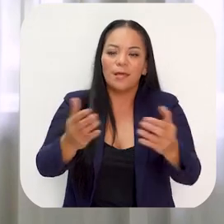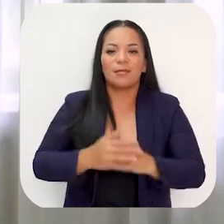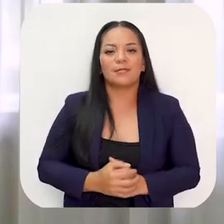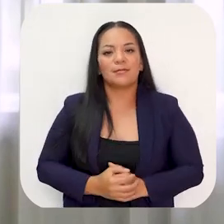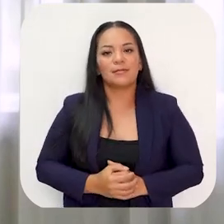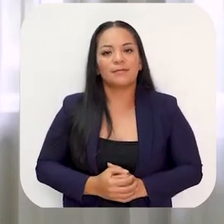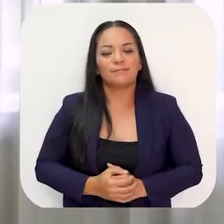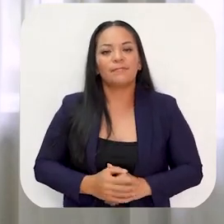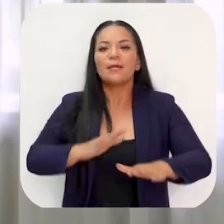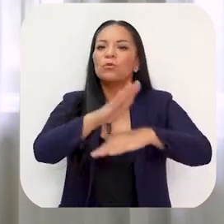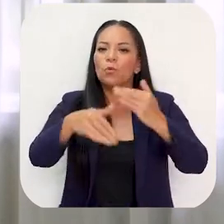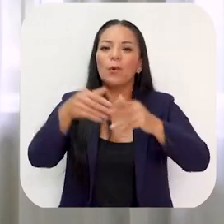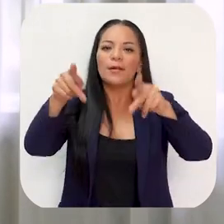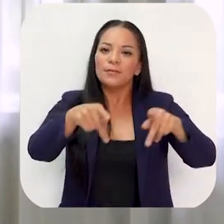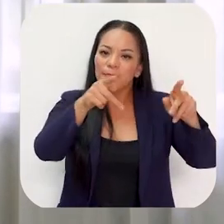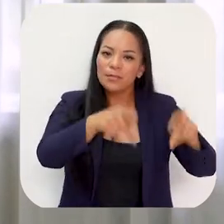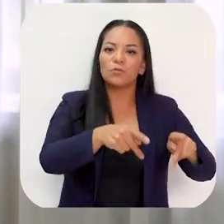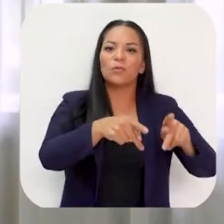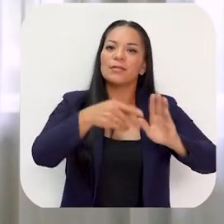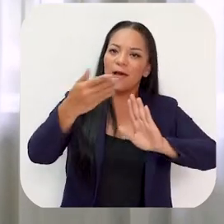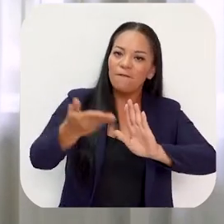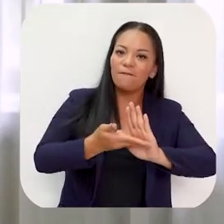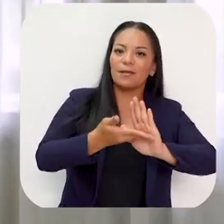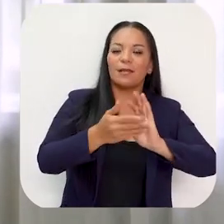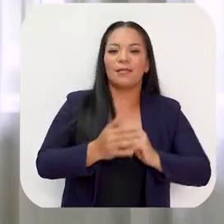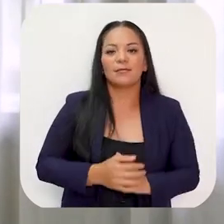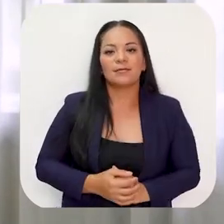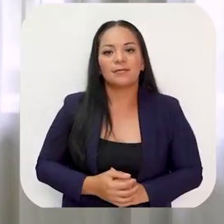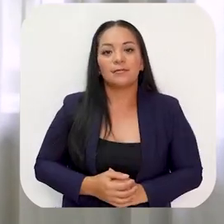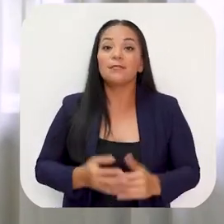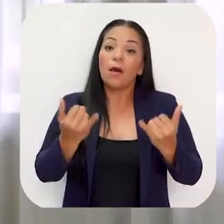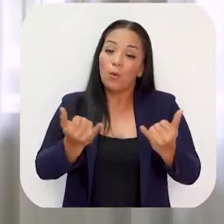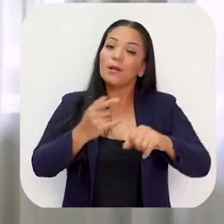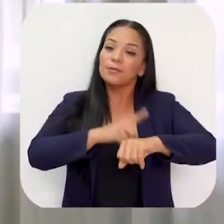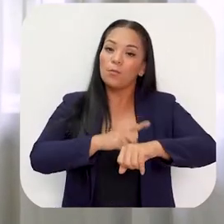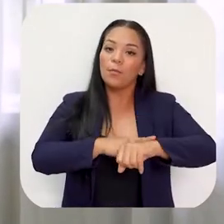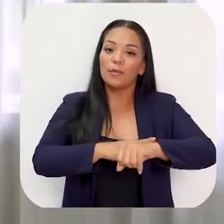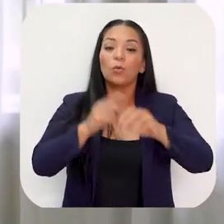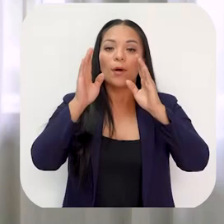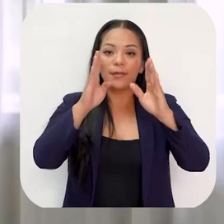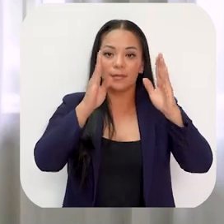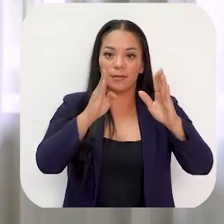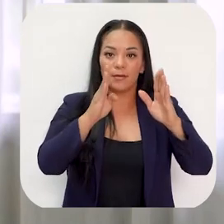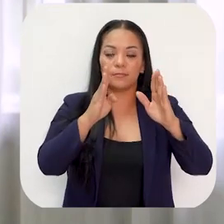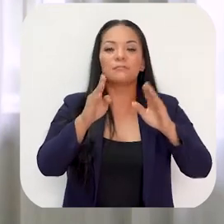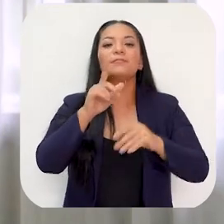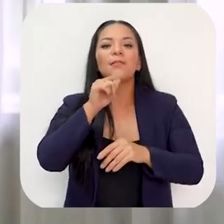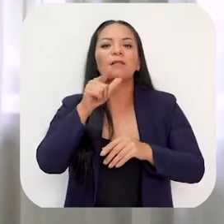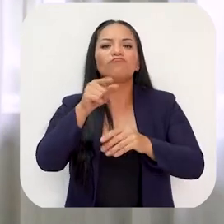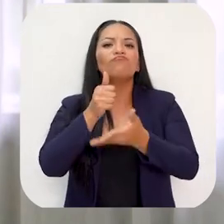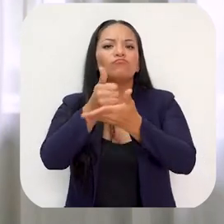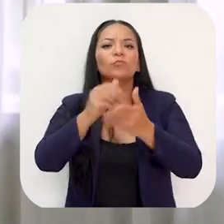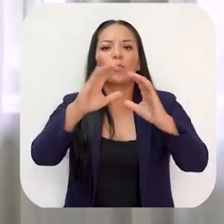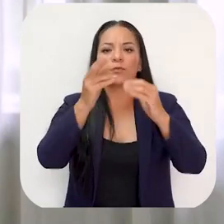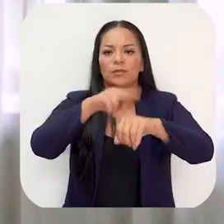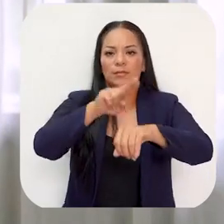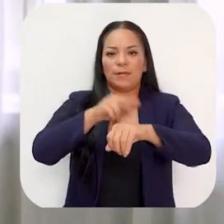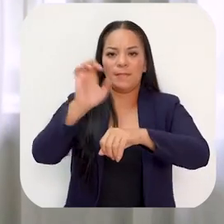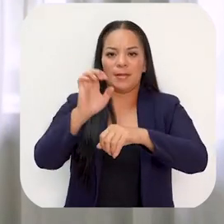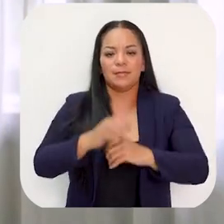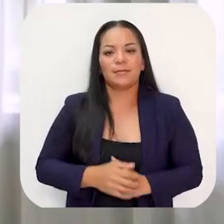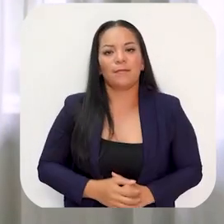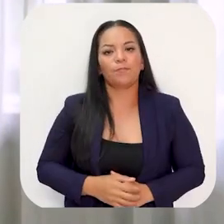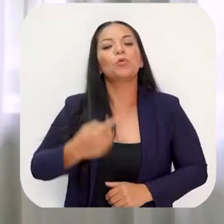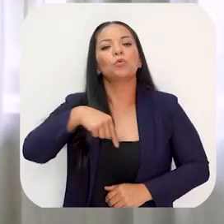fuerte a las personas damnificadas que en este momento están siendo atendidas por la Comisión Nacional de Emergencia.